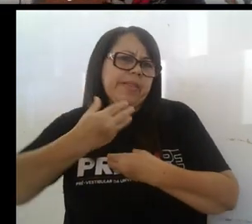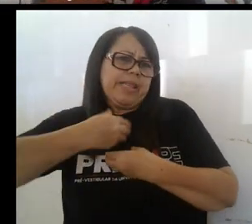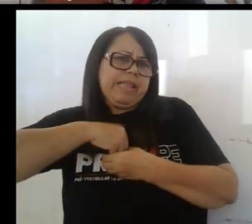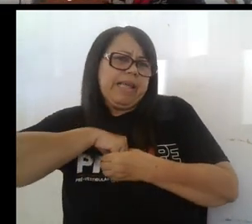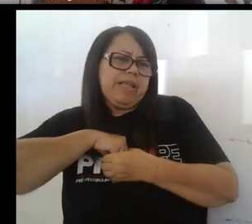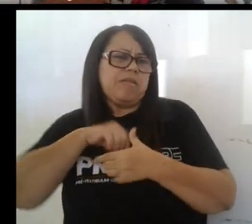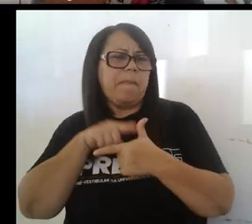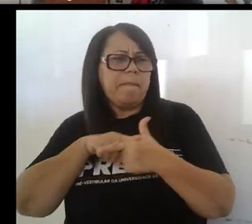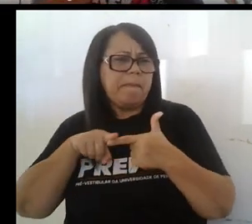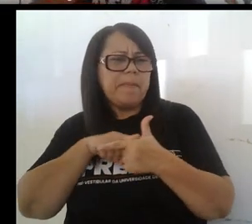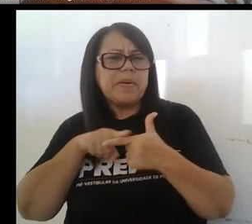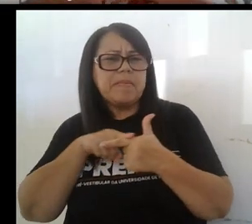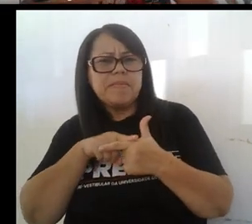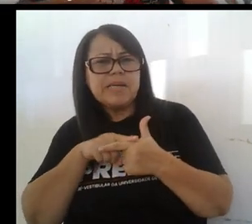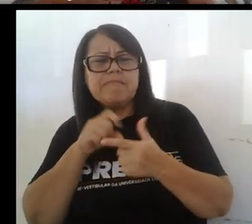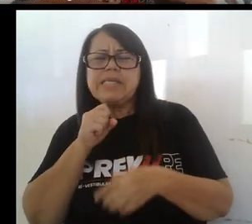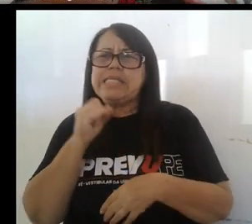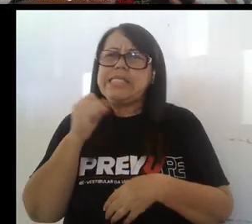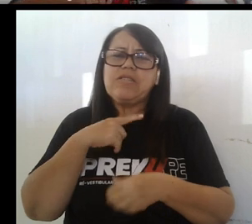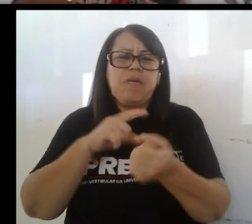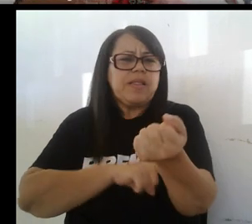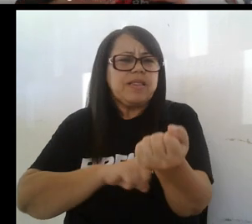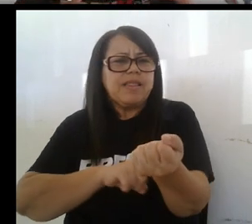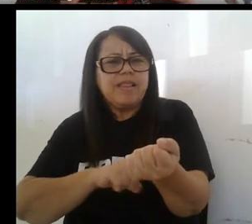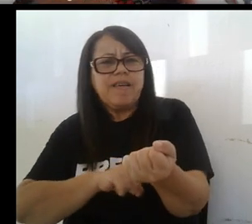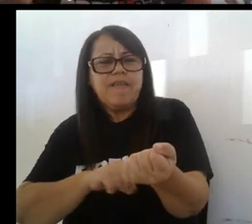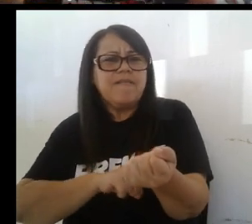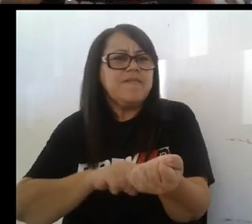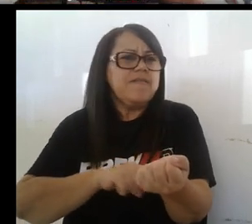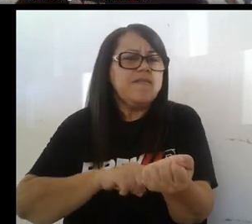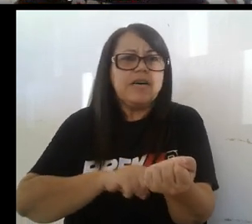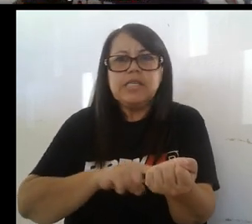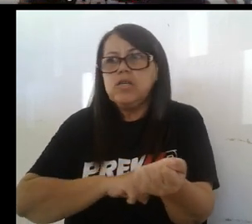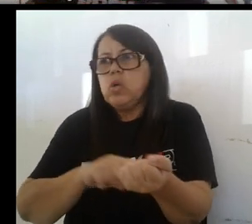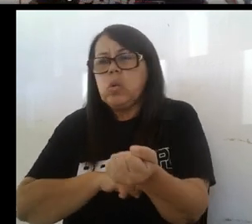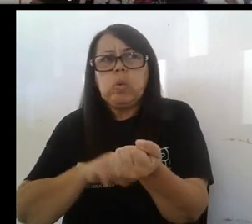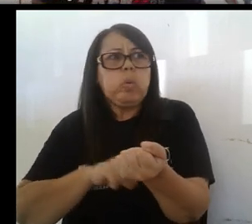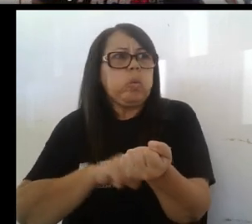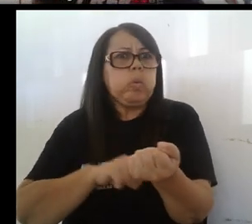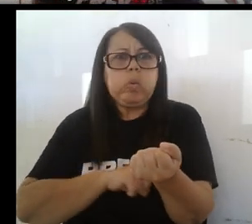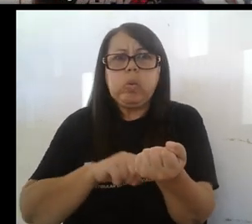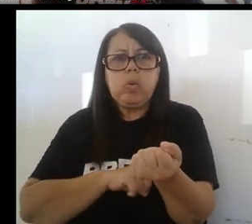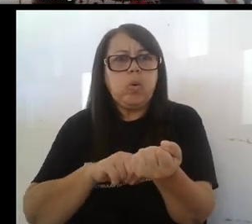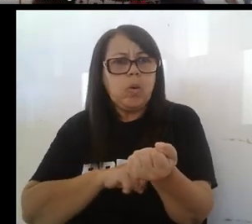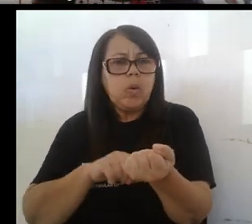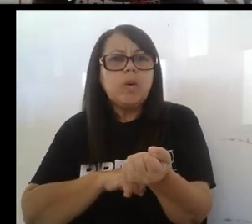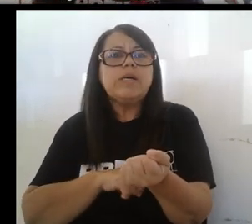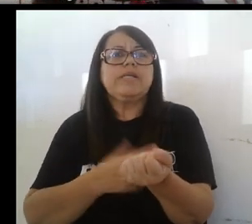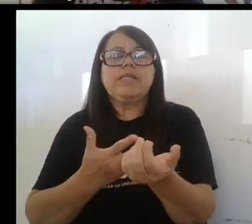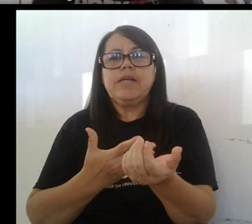interior, ¿Eh? Si estoy muy nervioso, muy nerviosa, tengo muchos nervios para ese